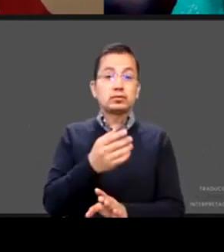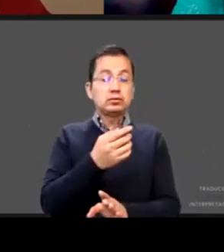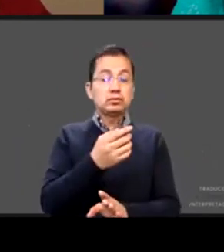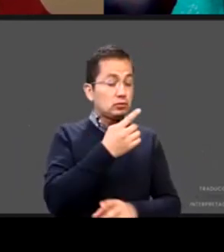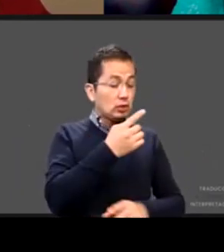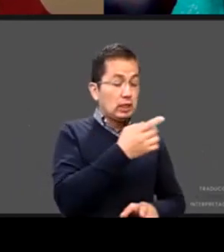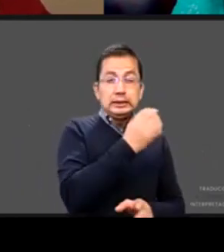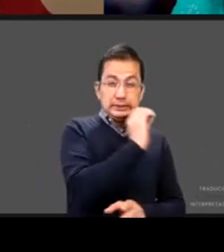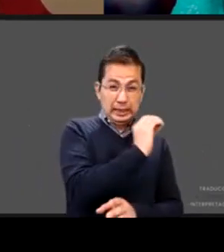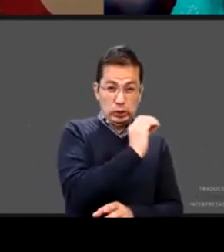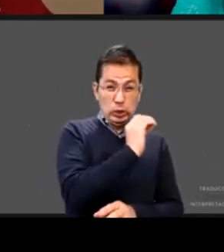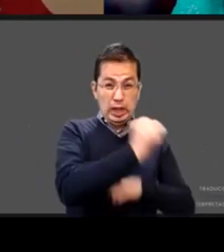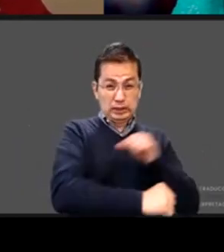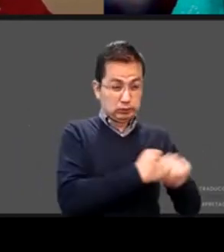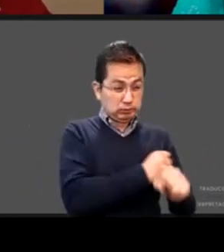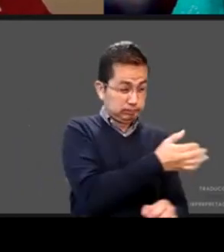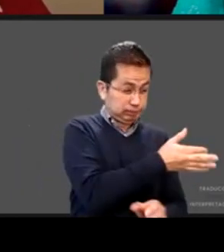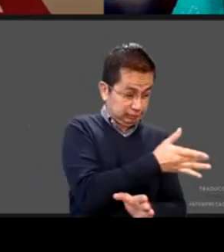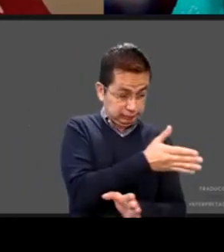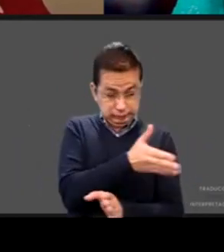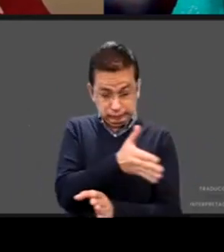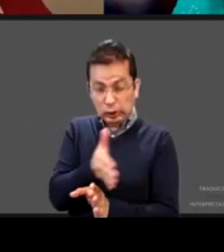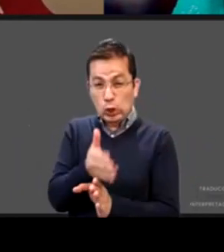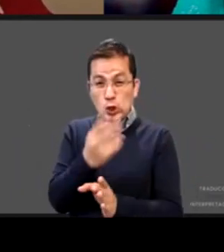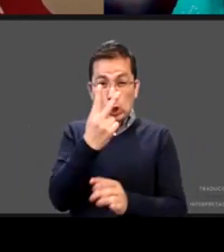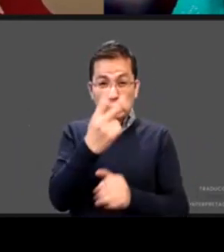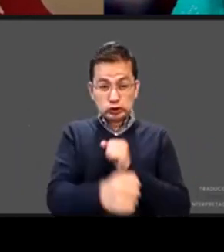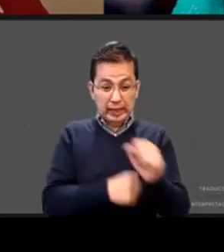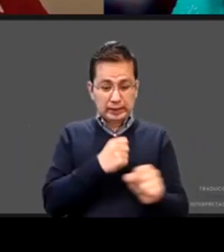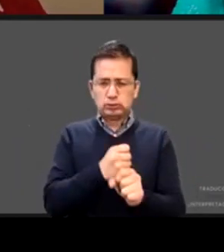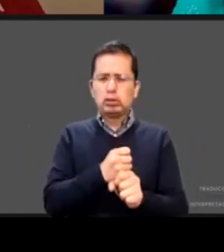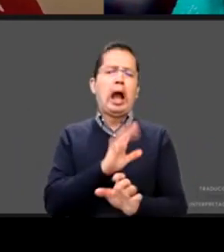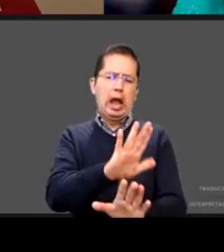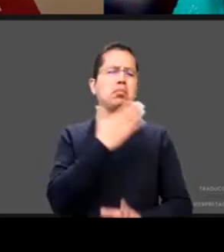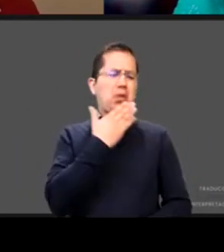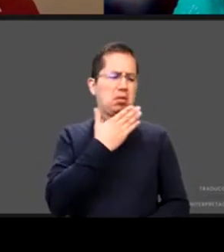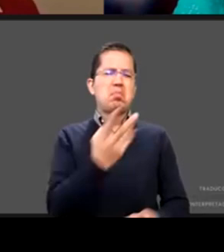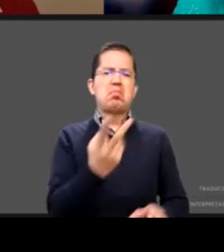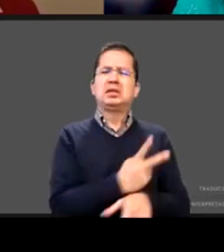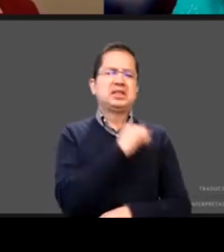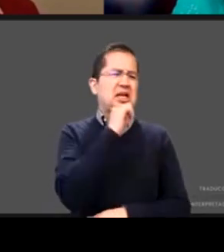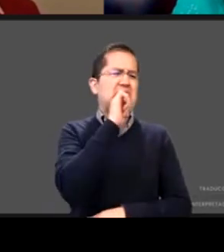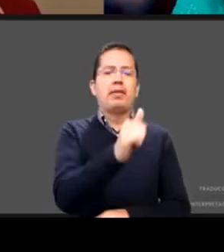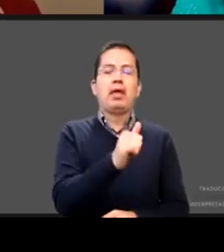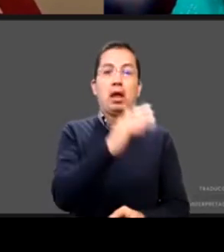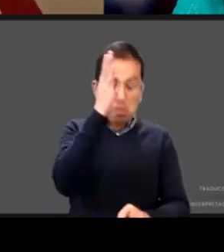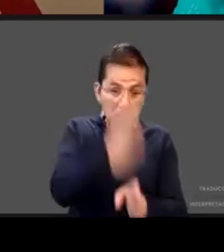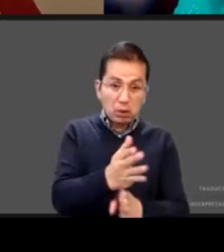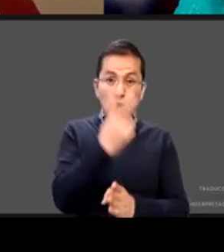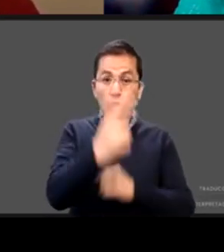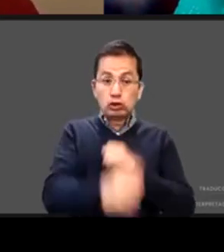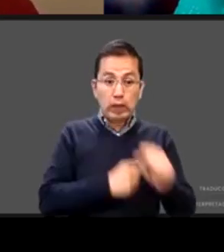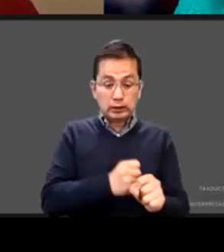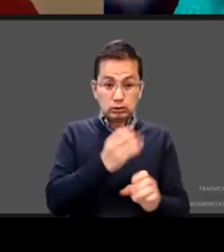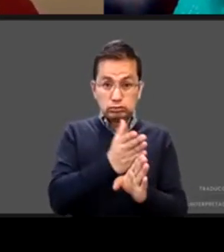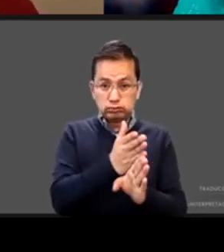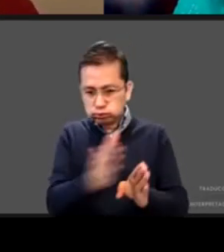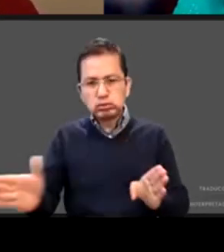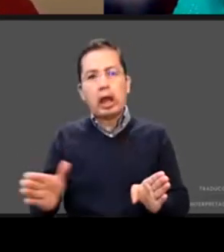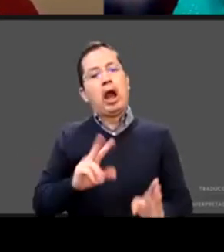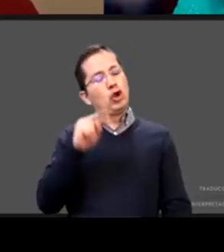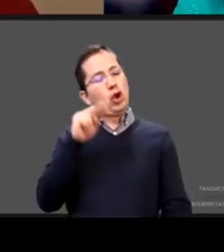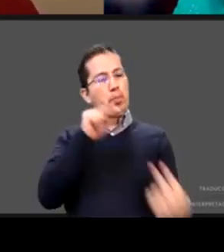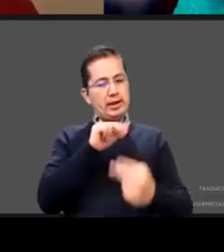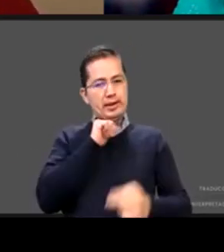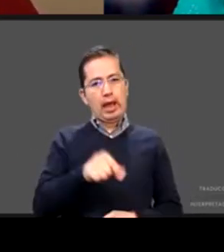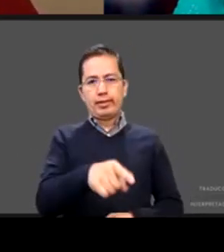de cenicienta oye tu hijo es autista y entonces tienes que ir y entonces cambiamos de una persona que no hablaba que no interactuaba de un día a otro cuando deberíamos de